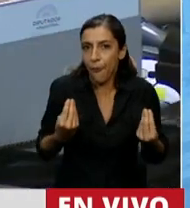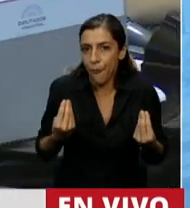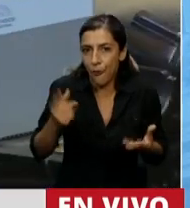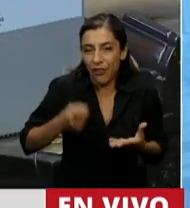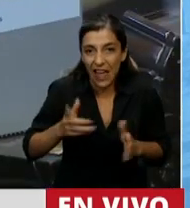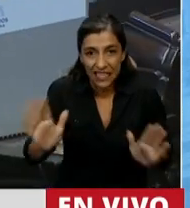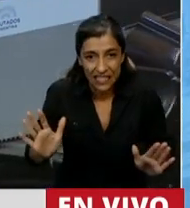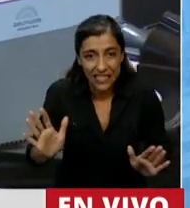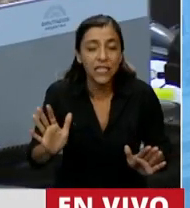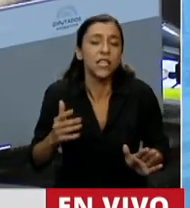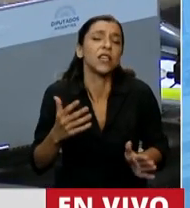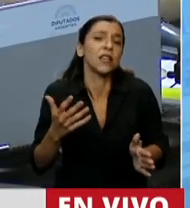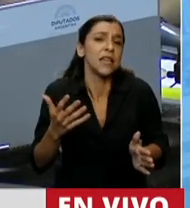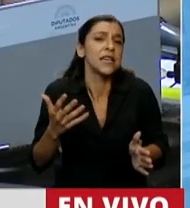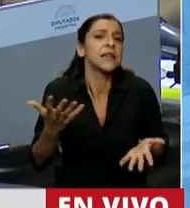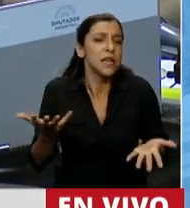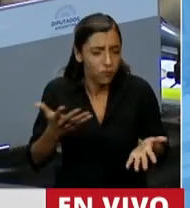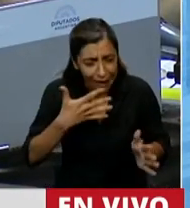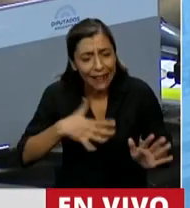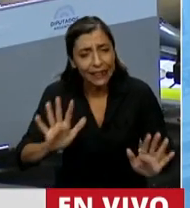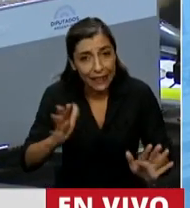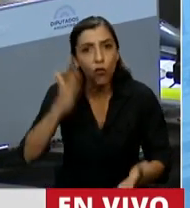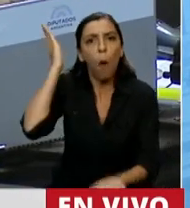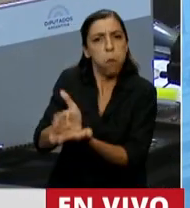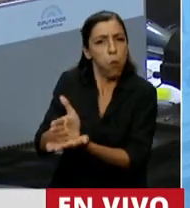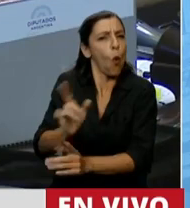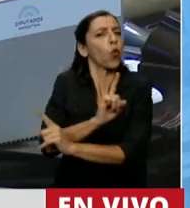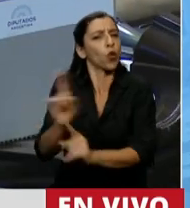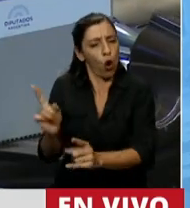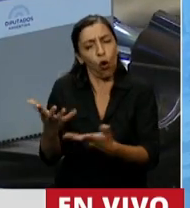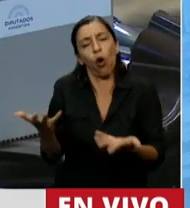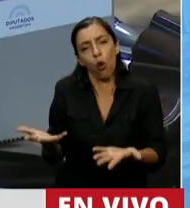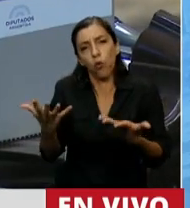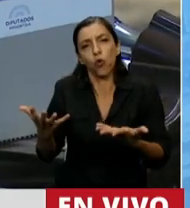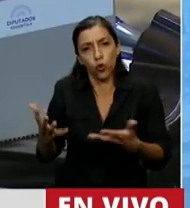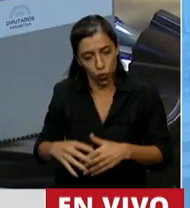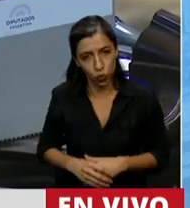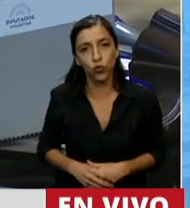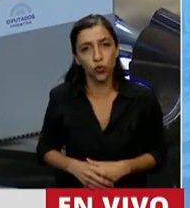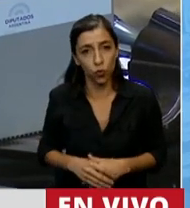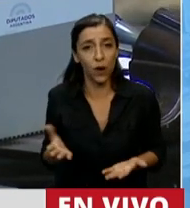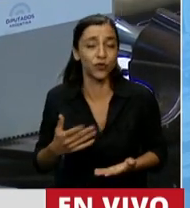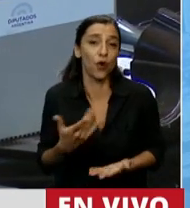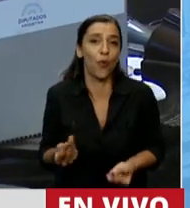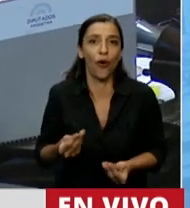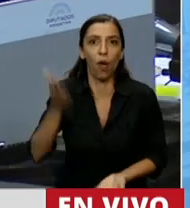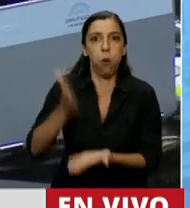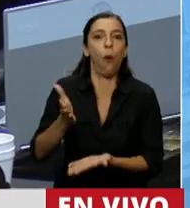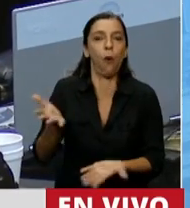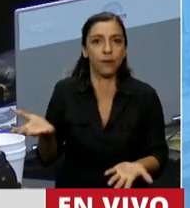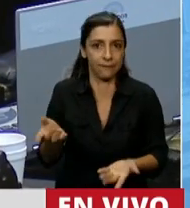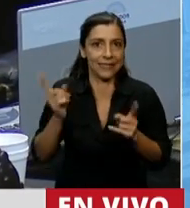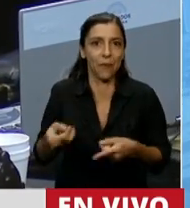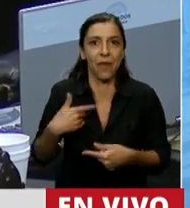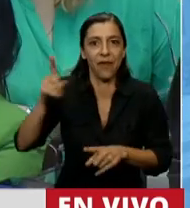a la mujer que aborta, no hay dudas, porque la incriminación se traduce en menoscabo para la salud integral de la gestante.